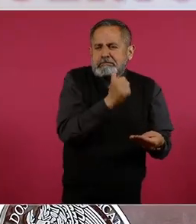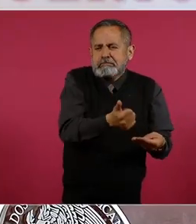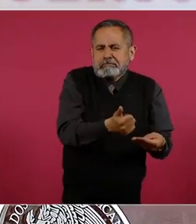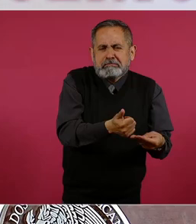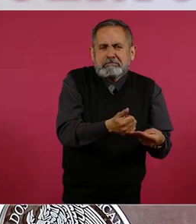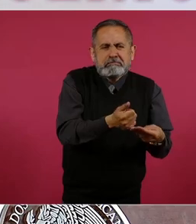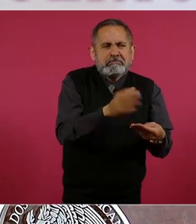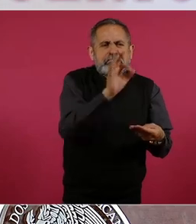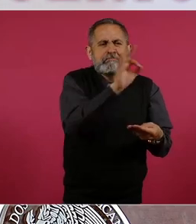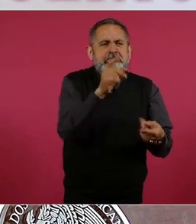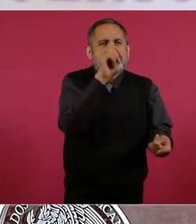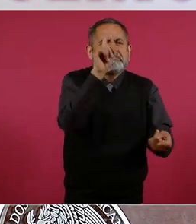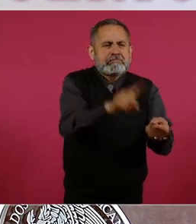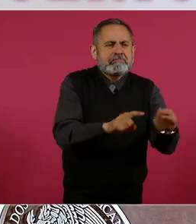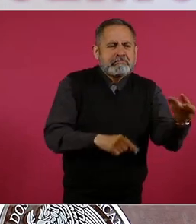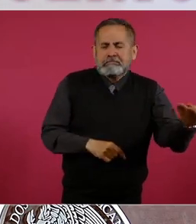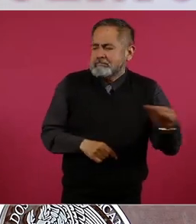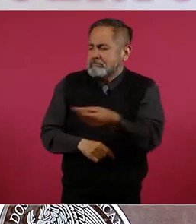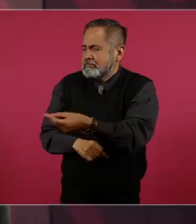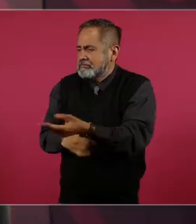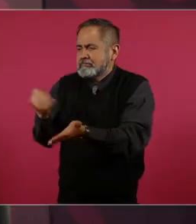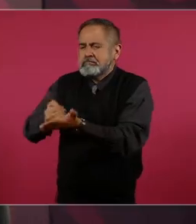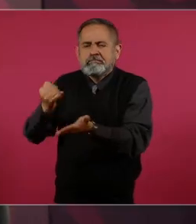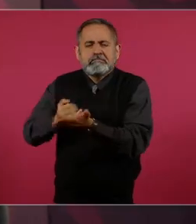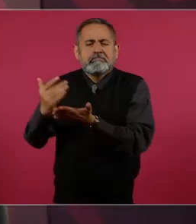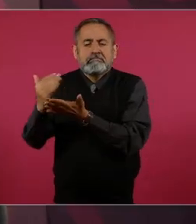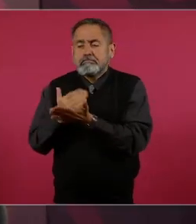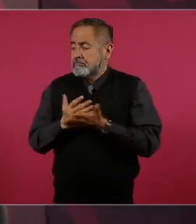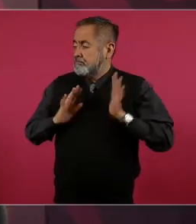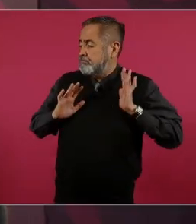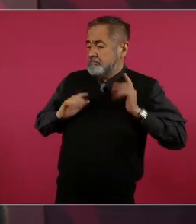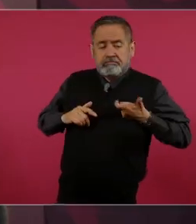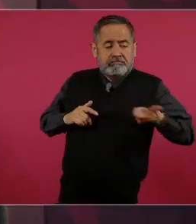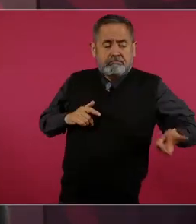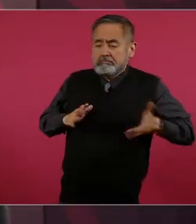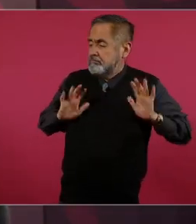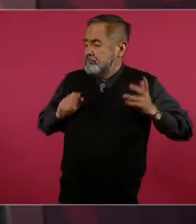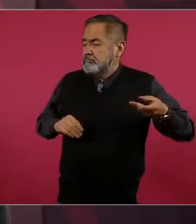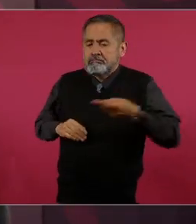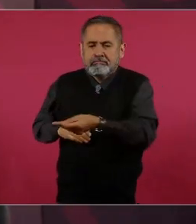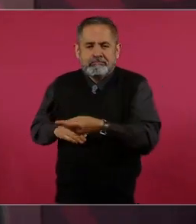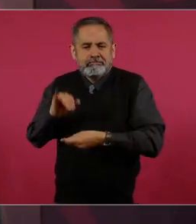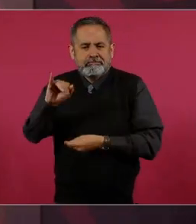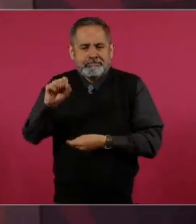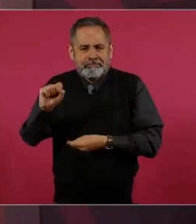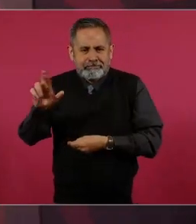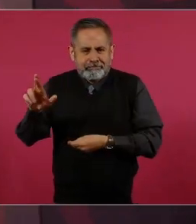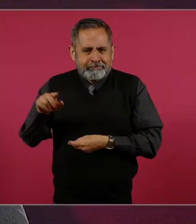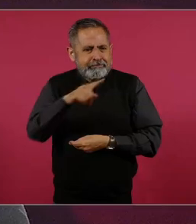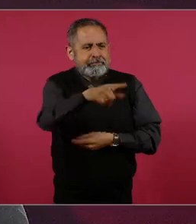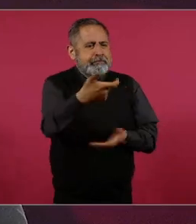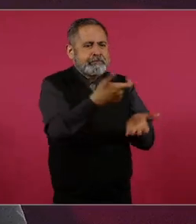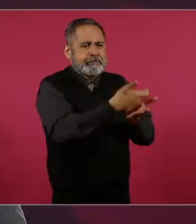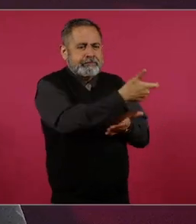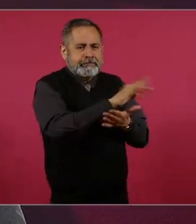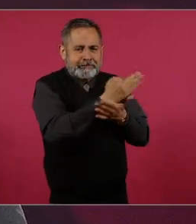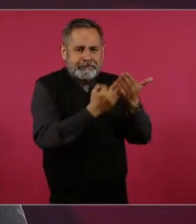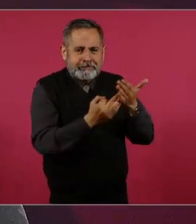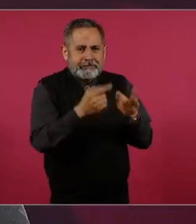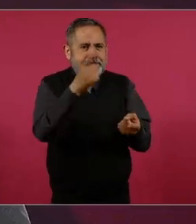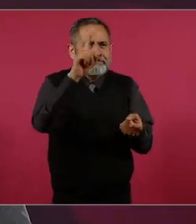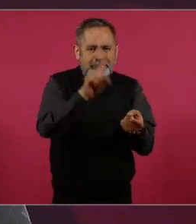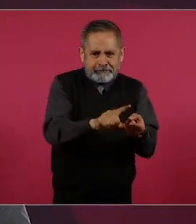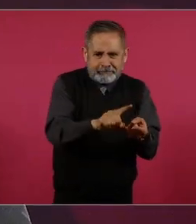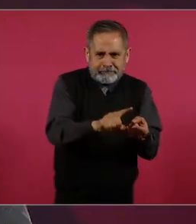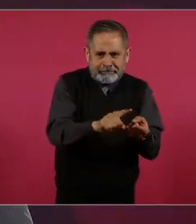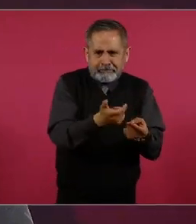y con esto pudieran disminuir el pago de su impuesto sobre la renta, porque al consumir una factura disminuyes el gasto